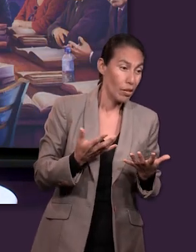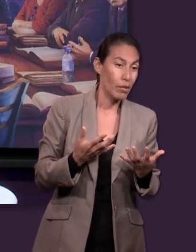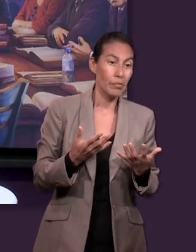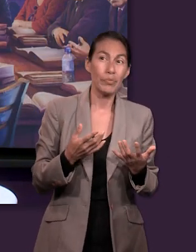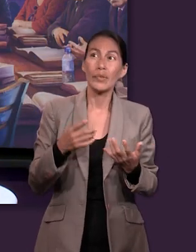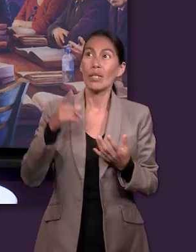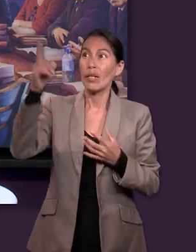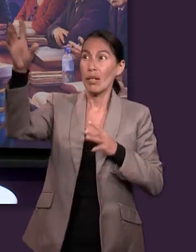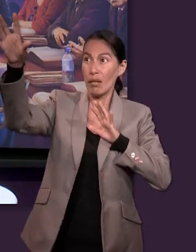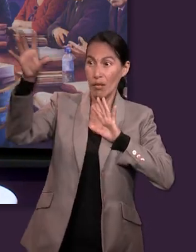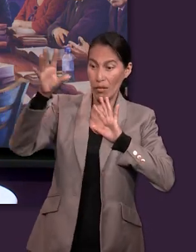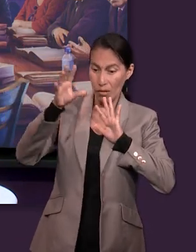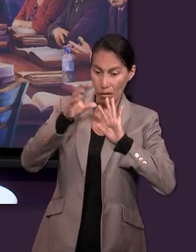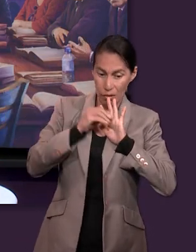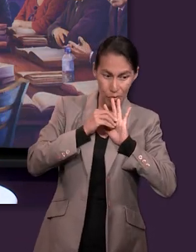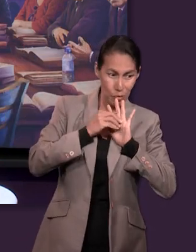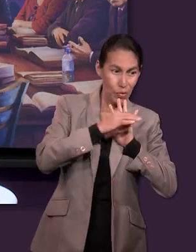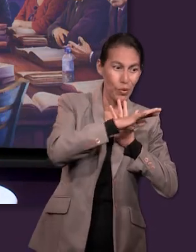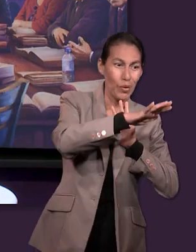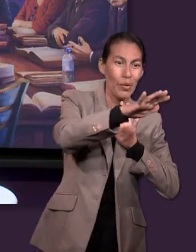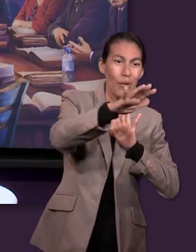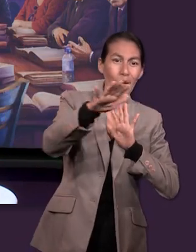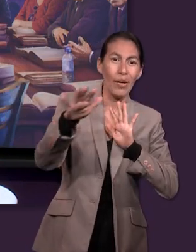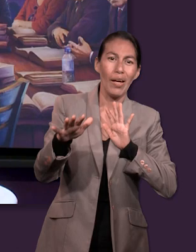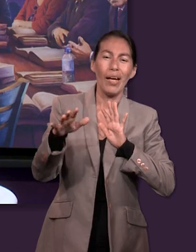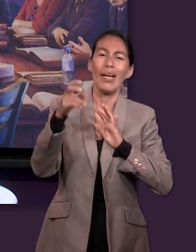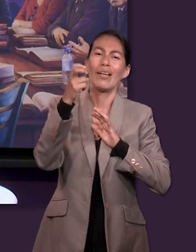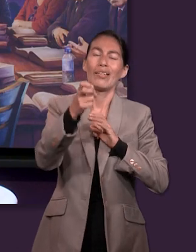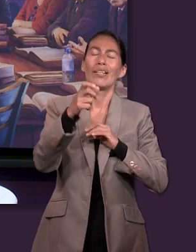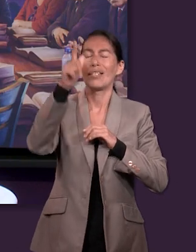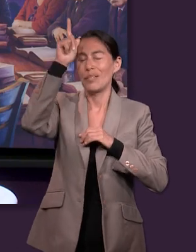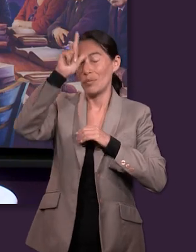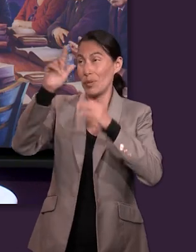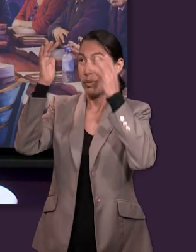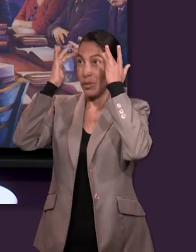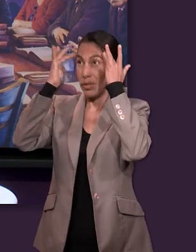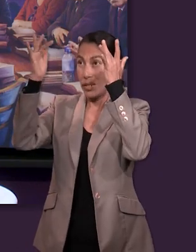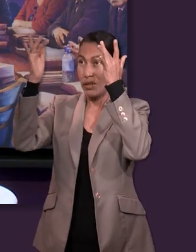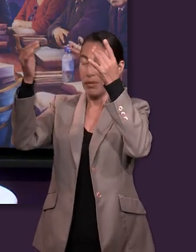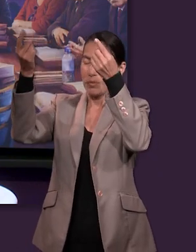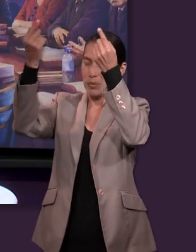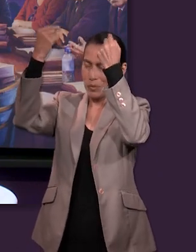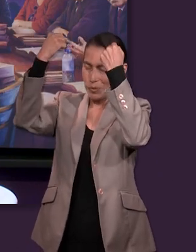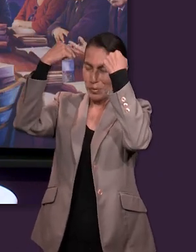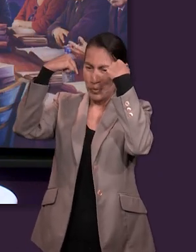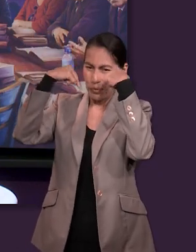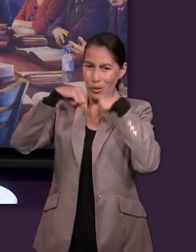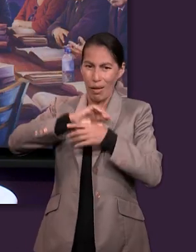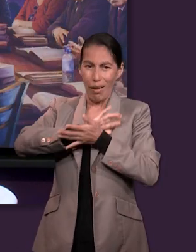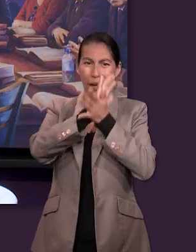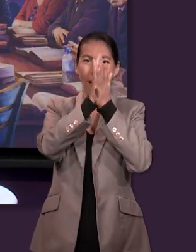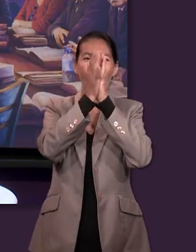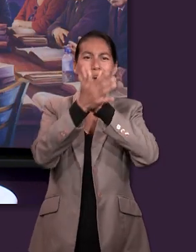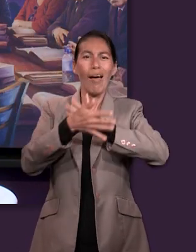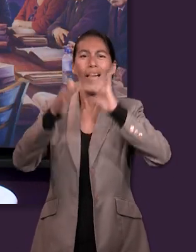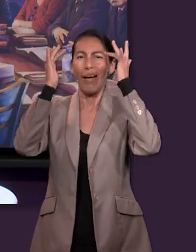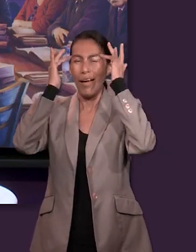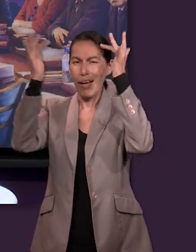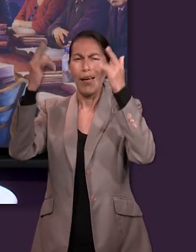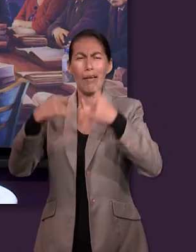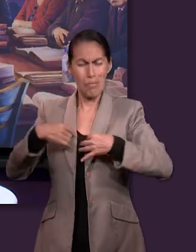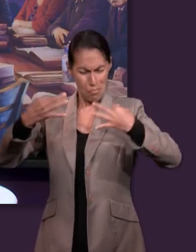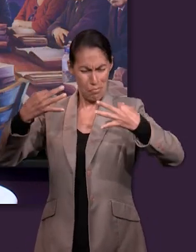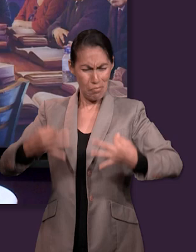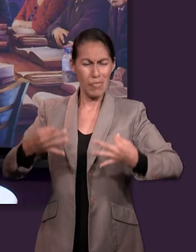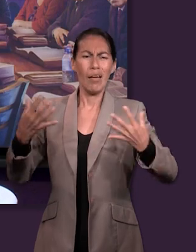actuando a través de mí y entonces el Espíritu Santo santificará mi vida y yo viviré y me conduciré